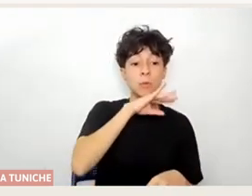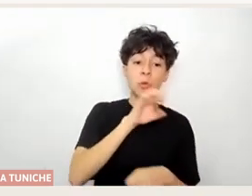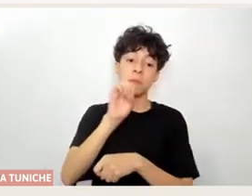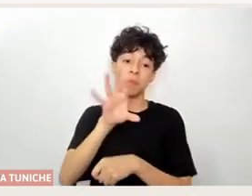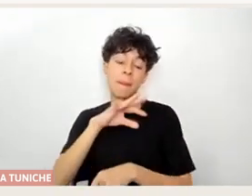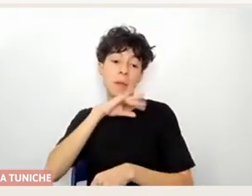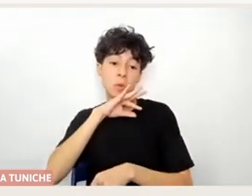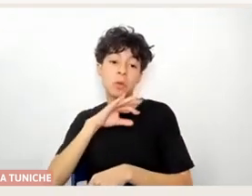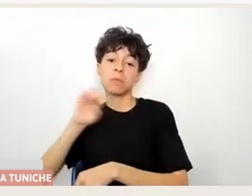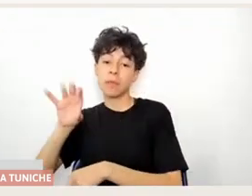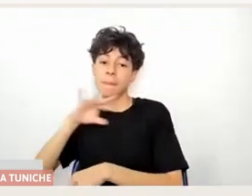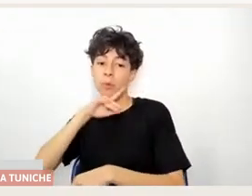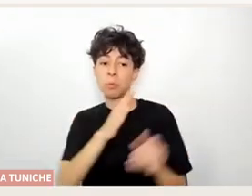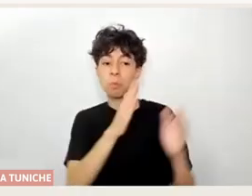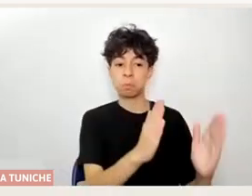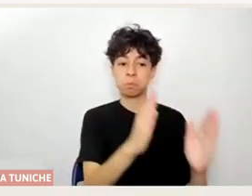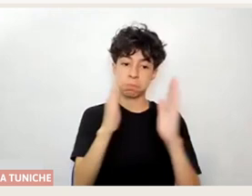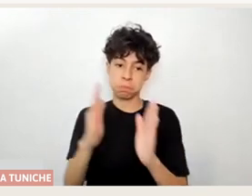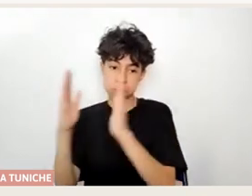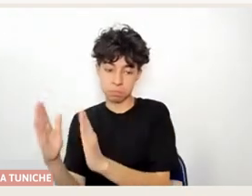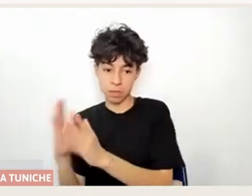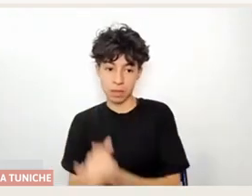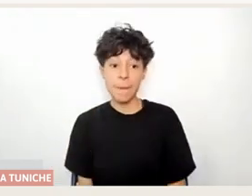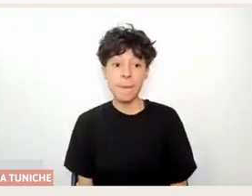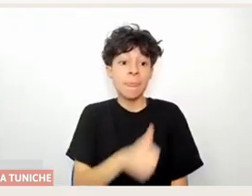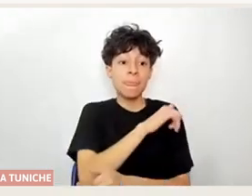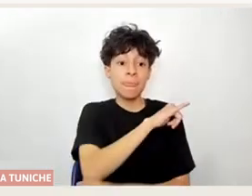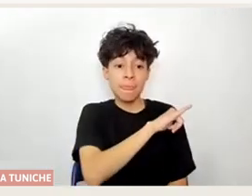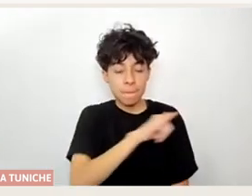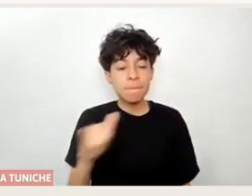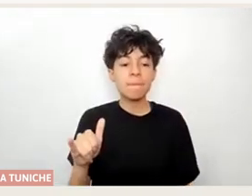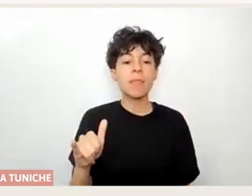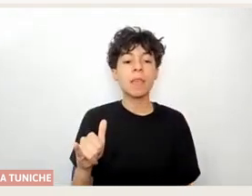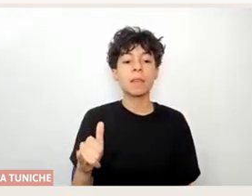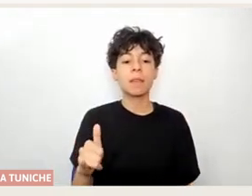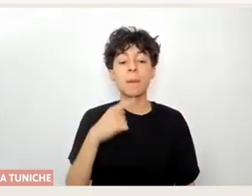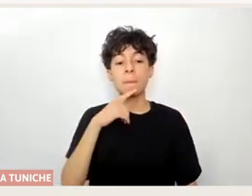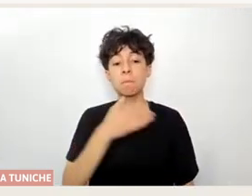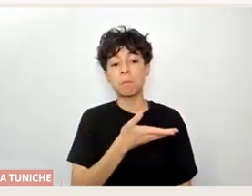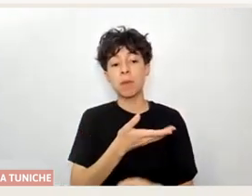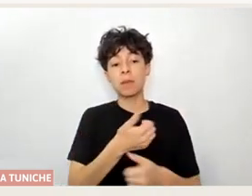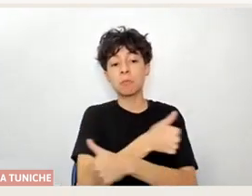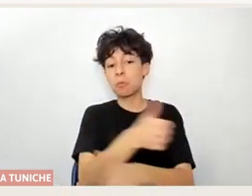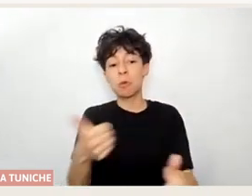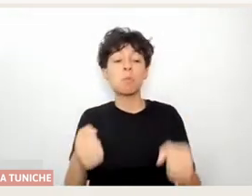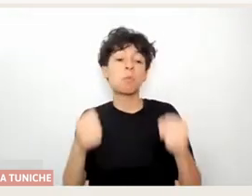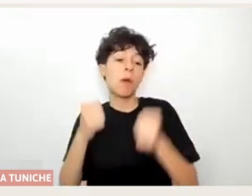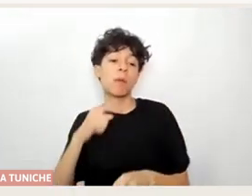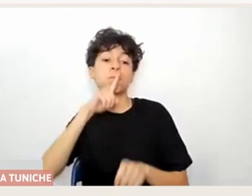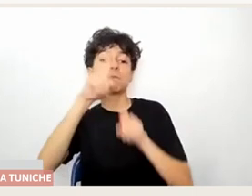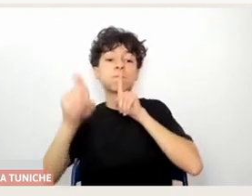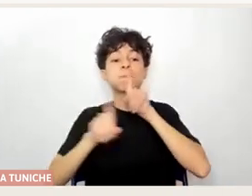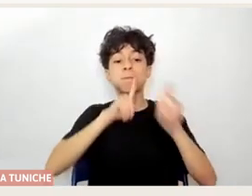Y luego vamos a hacer una apertura de preguntas del público, tanto a las que están en la sala de Zoom, como a las que están también dentro de nuestras redes sociales.